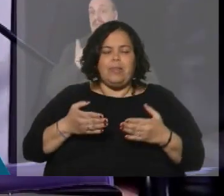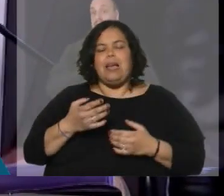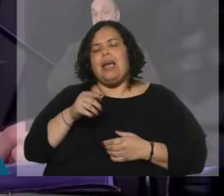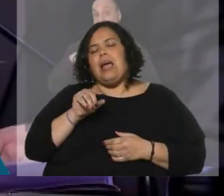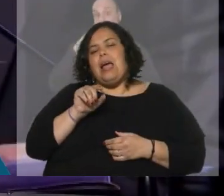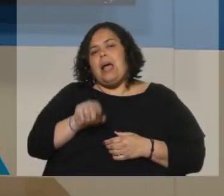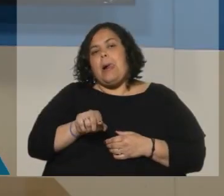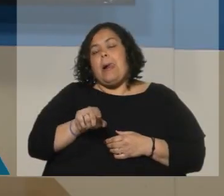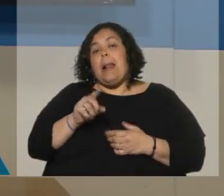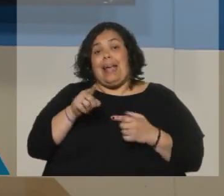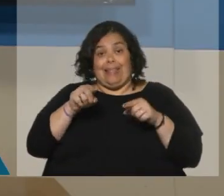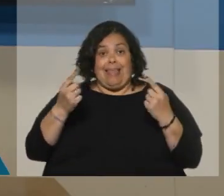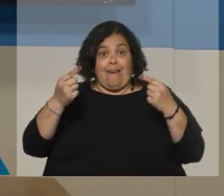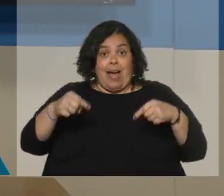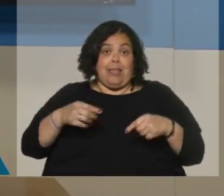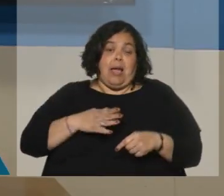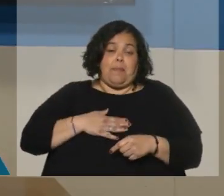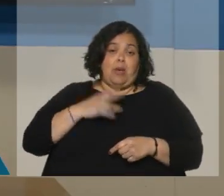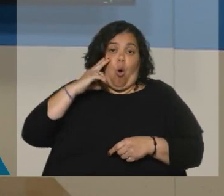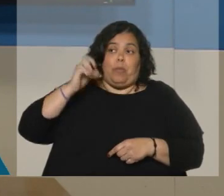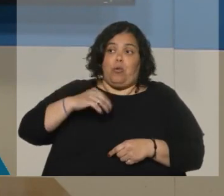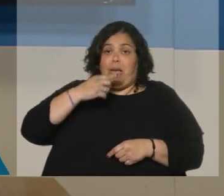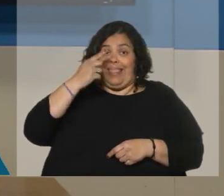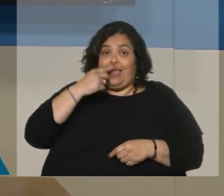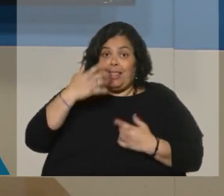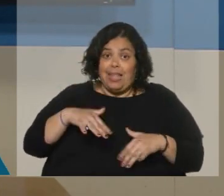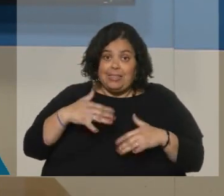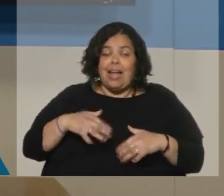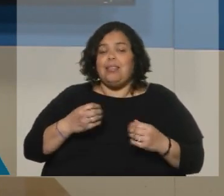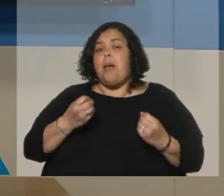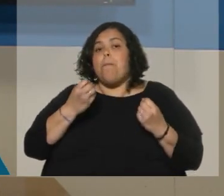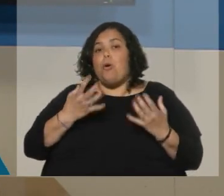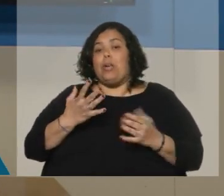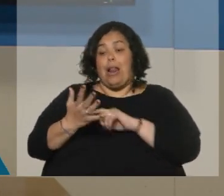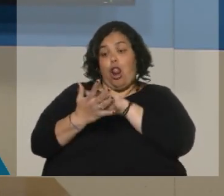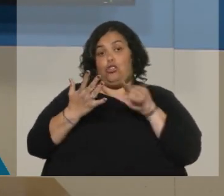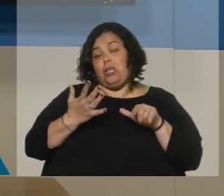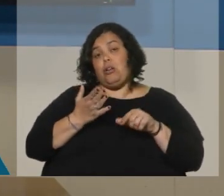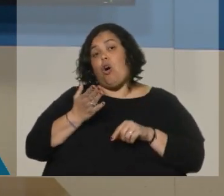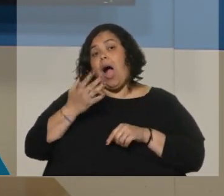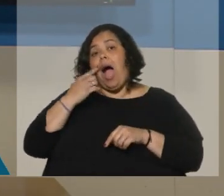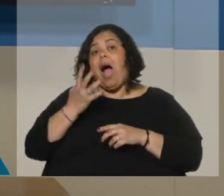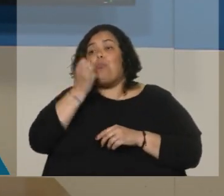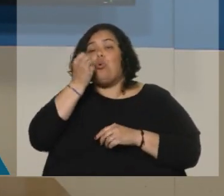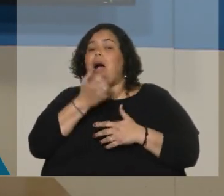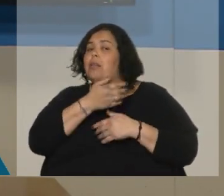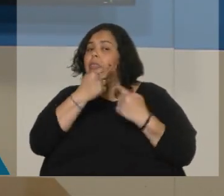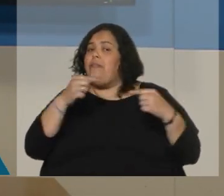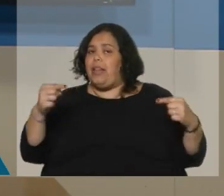análisis, fue un debate muy interesante en el que claramente fueron a buscar diferentes cosas. En el caso de Massa,